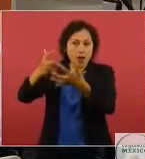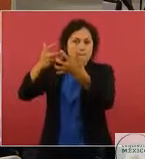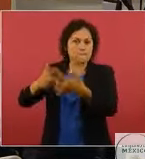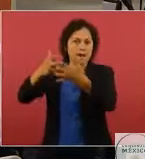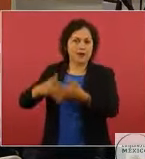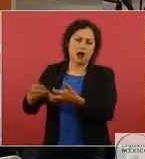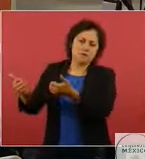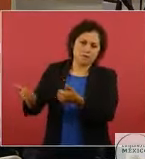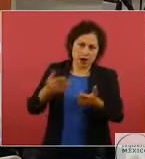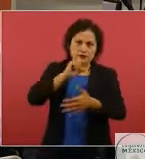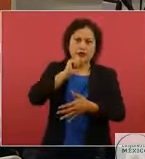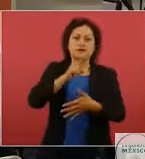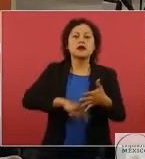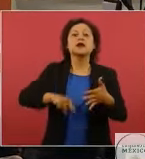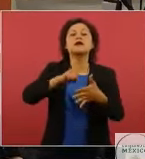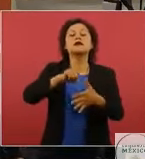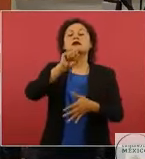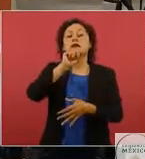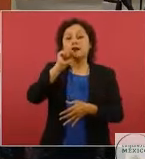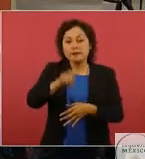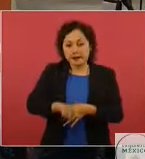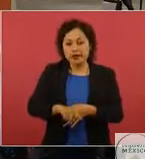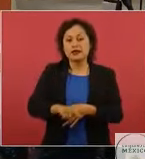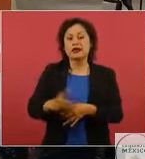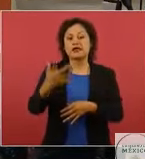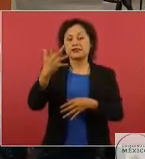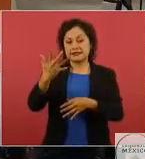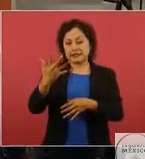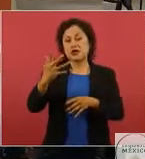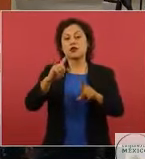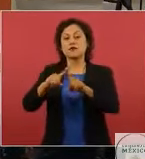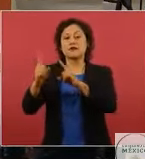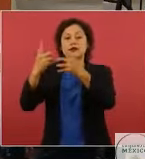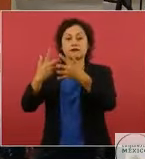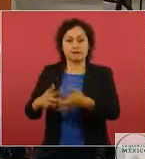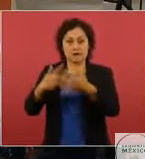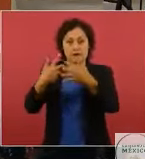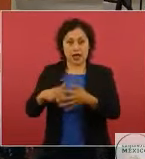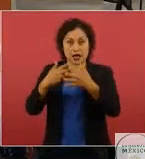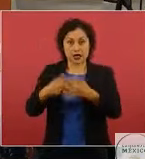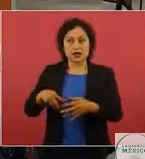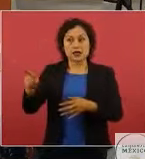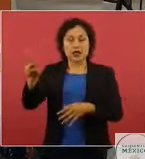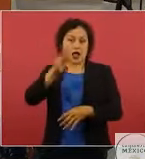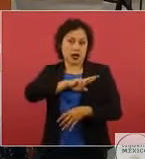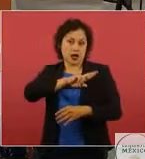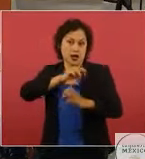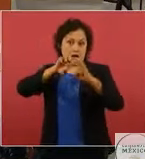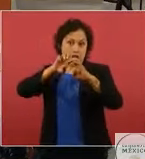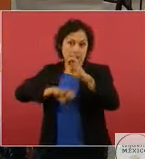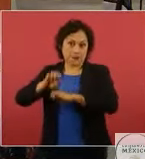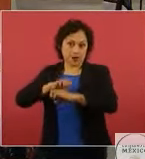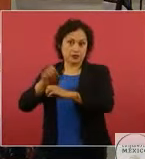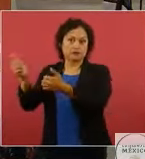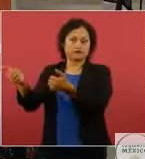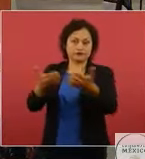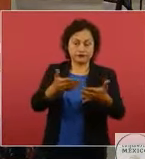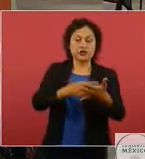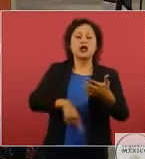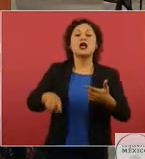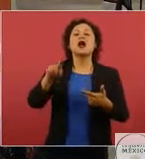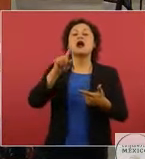arribando cinco tortilladoras que fueron proporcionadas por la iniciativa privada, dos plantas